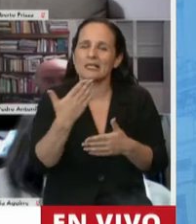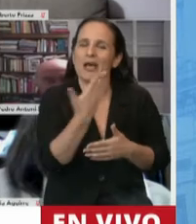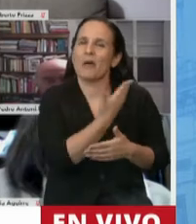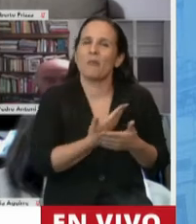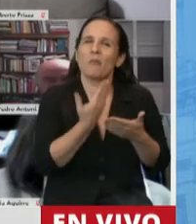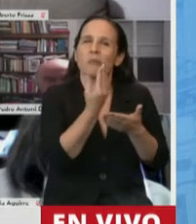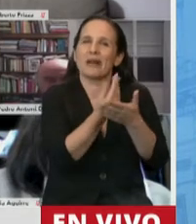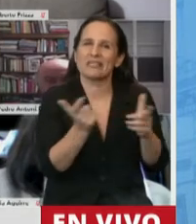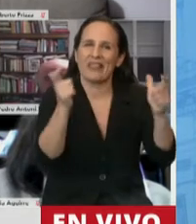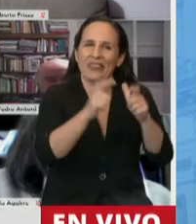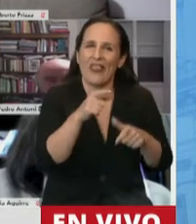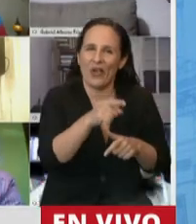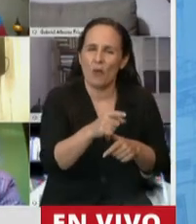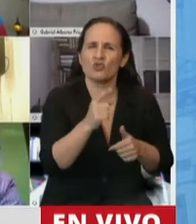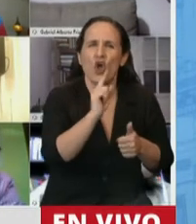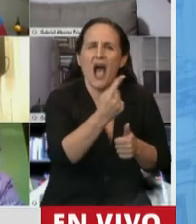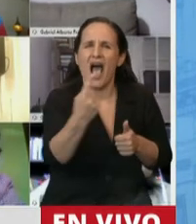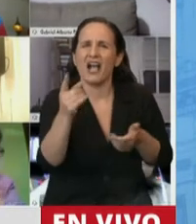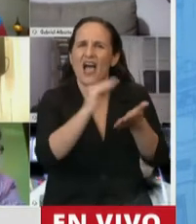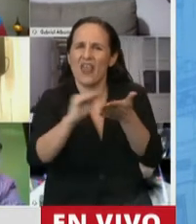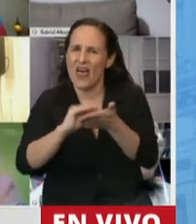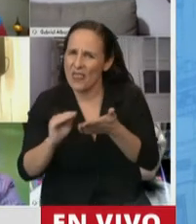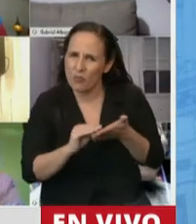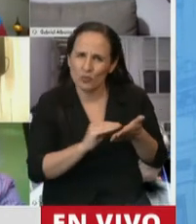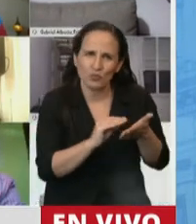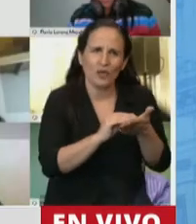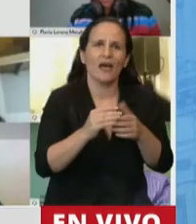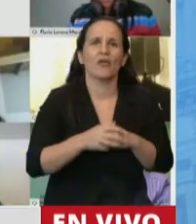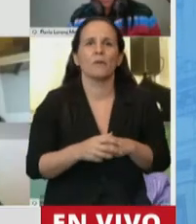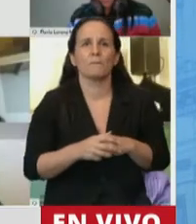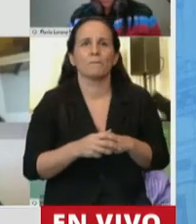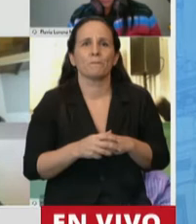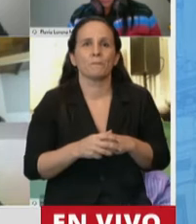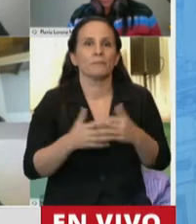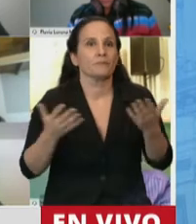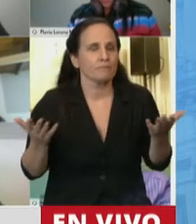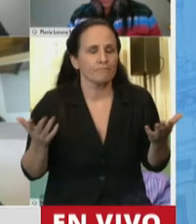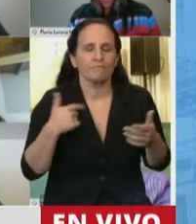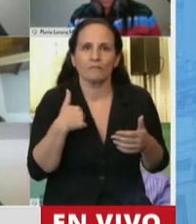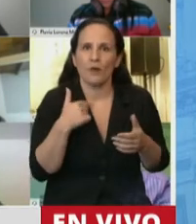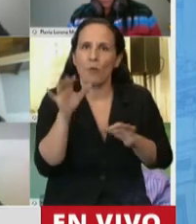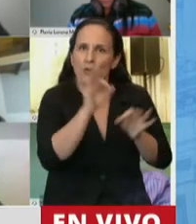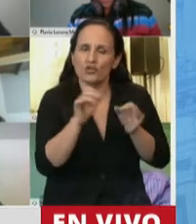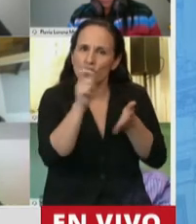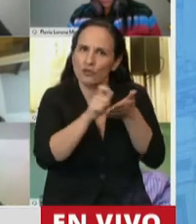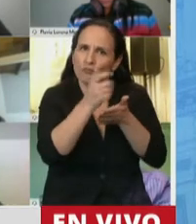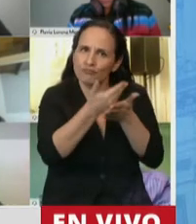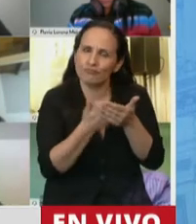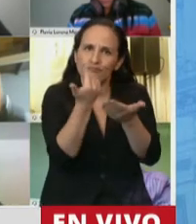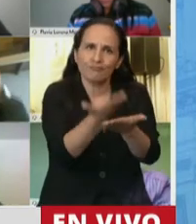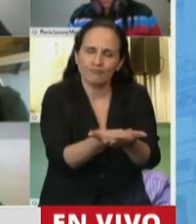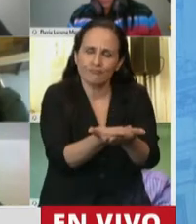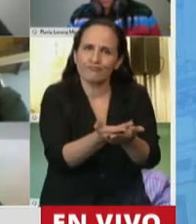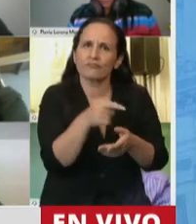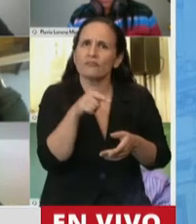comisión, a cada uno de los diputados y diputadas que participaron en la elaboración de este proyecto, que sin lugar a dudas,